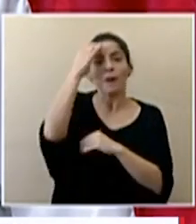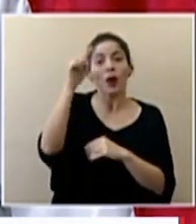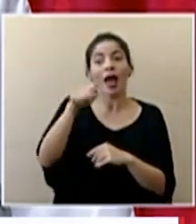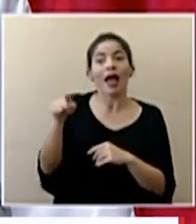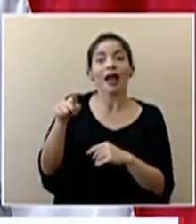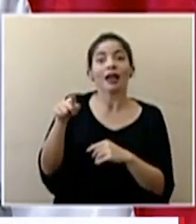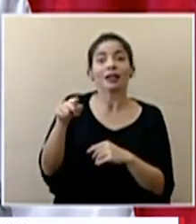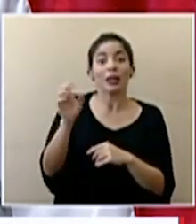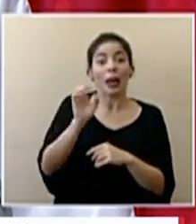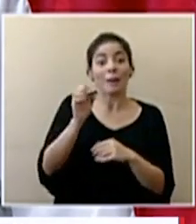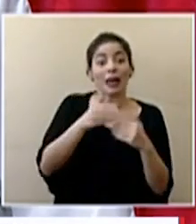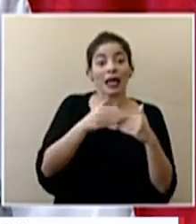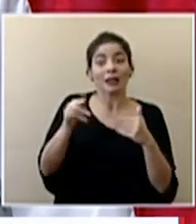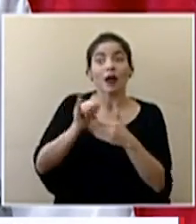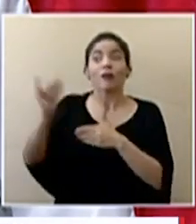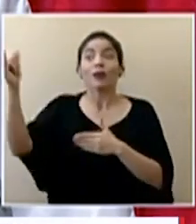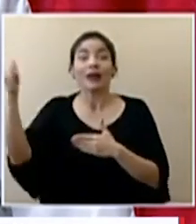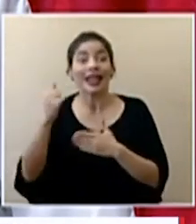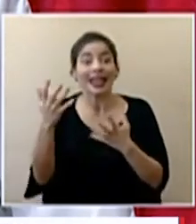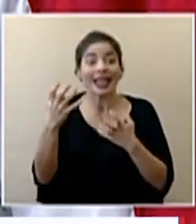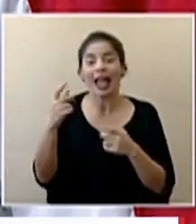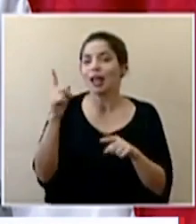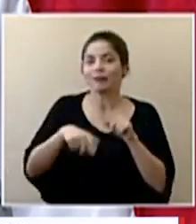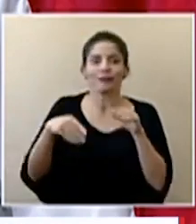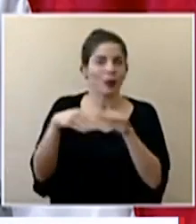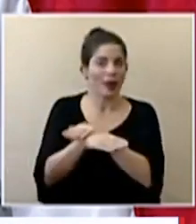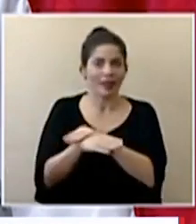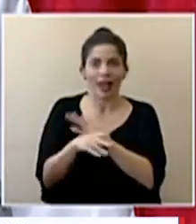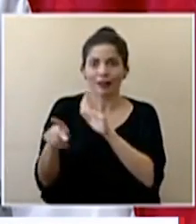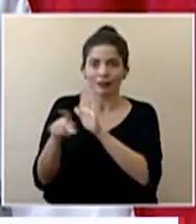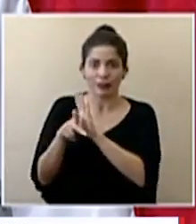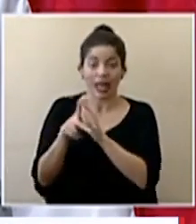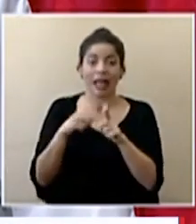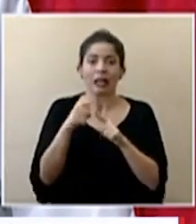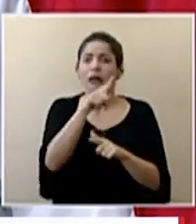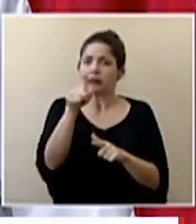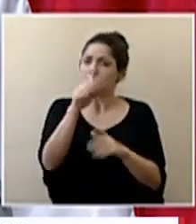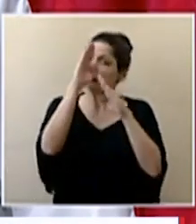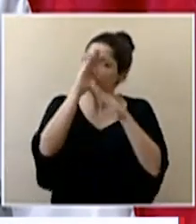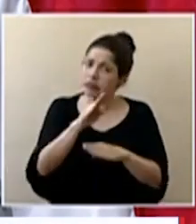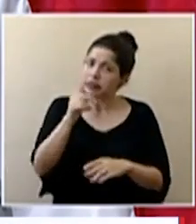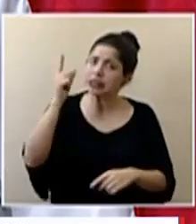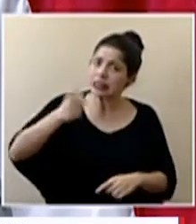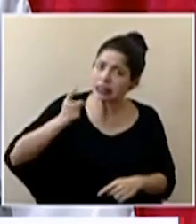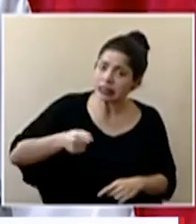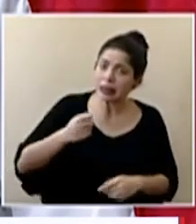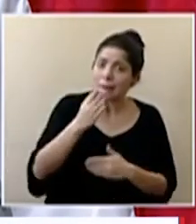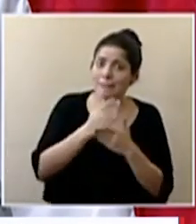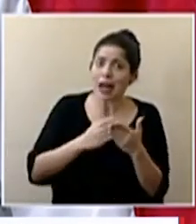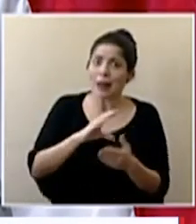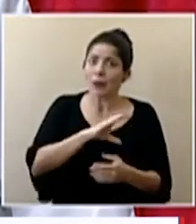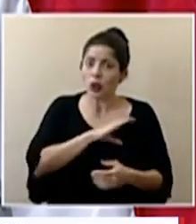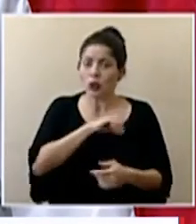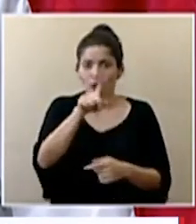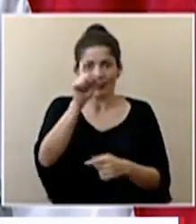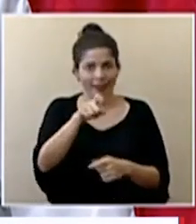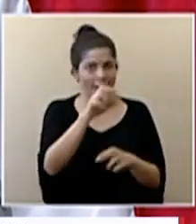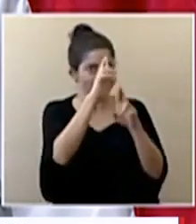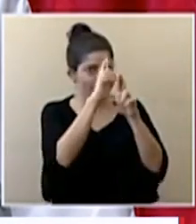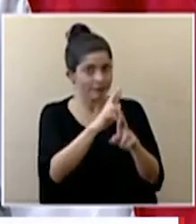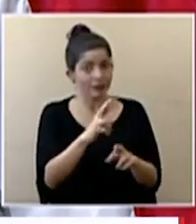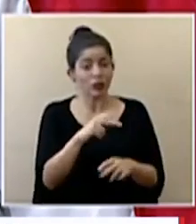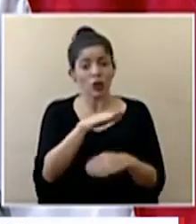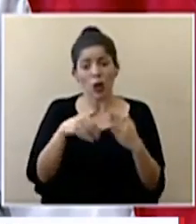la emergencia. Recordarles a todos, acatar las disposiciones, acatar las instrucciones de los cuerpos de policía que estamos